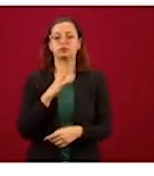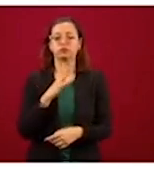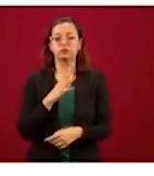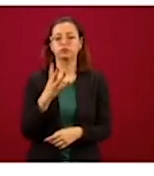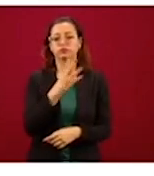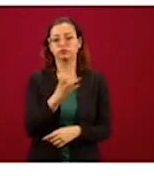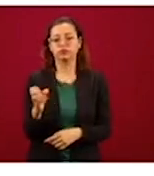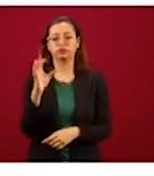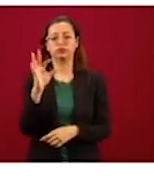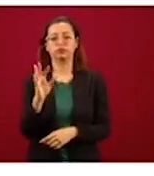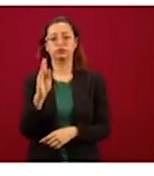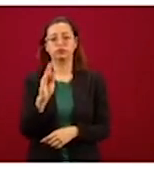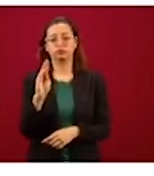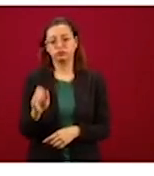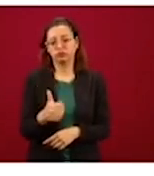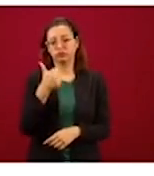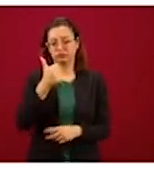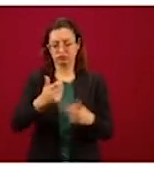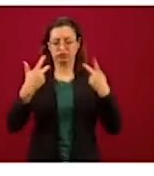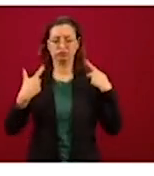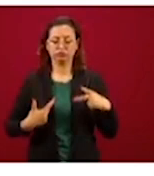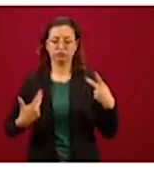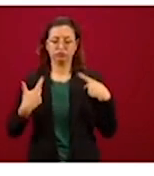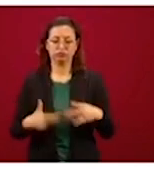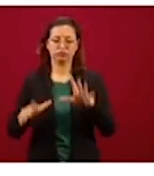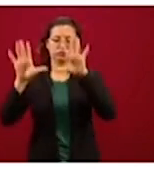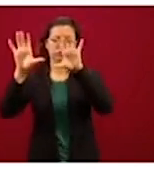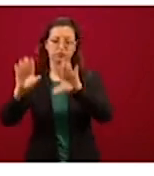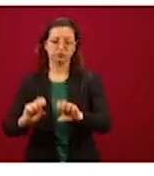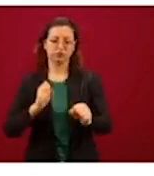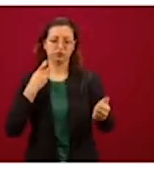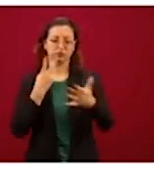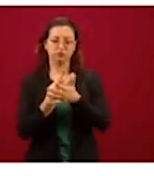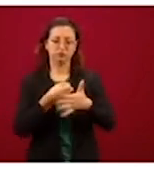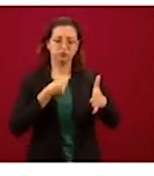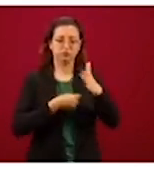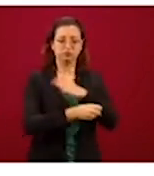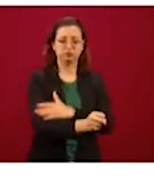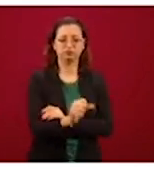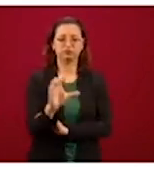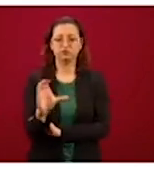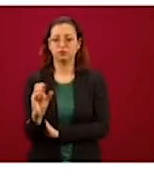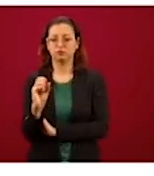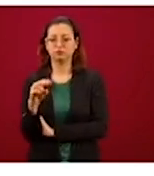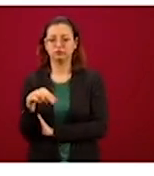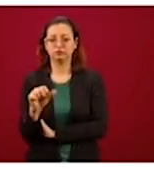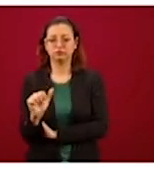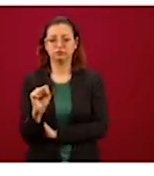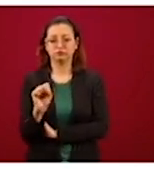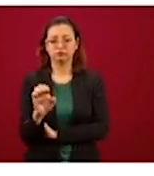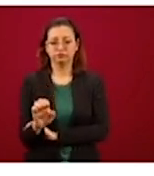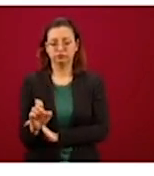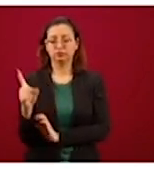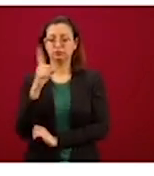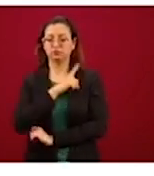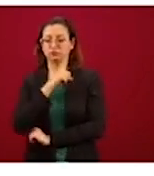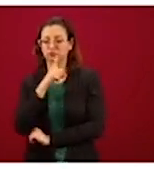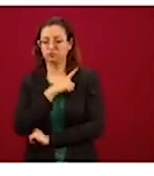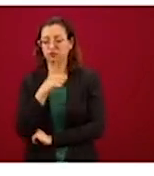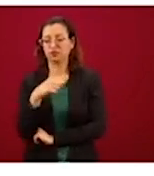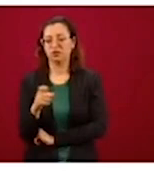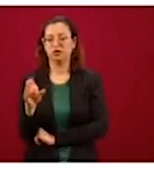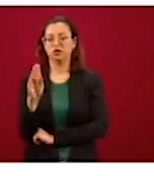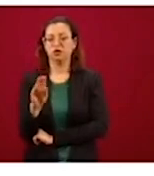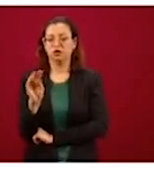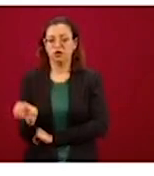496 detenidos en coordinación, la CONACE por sí sola ha detenido a 193, hay